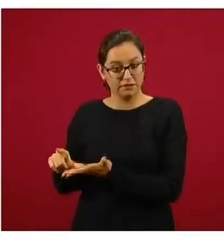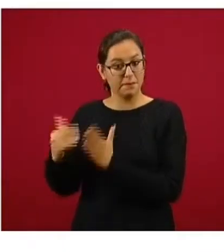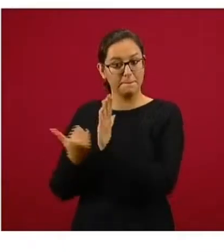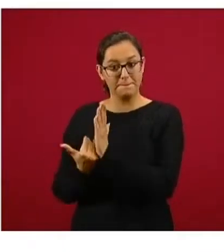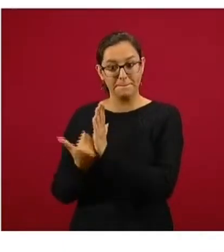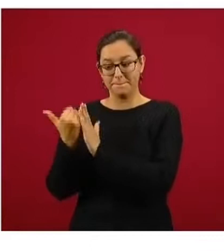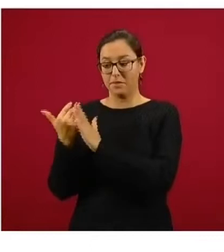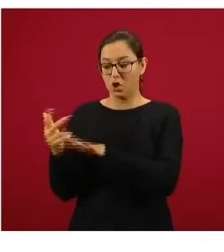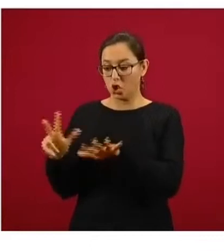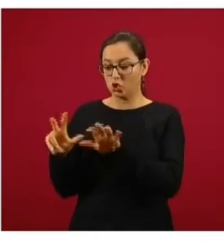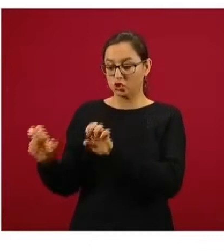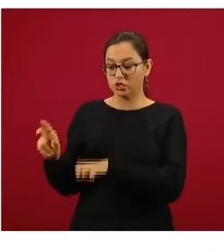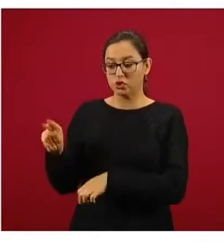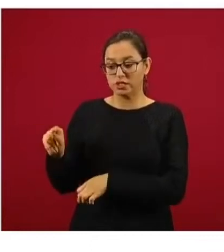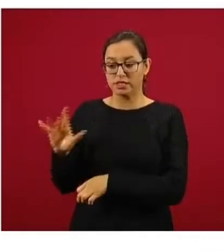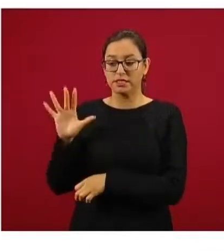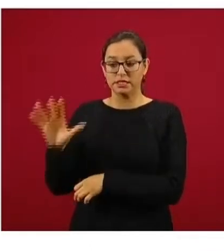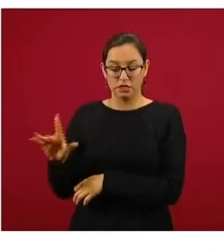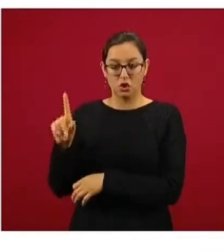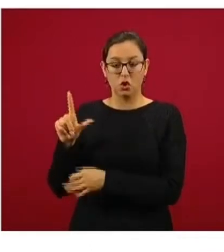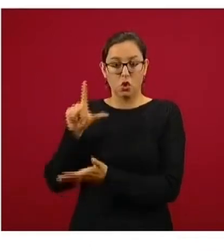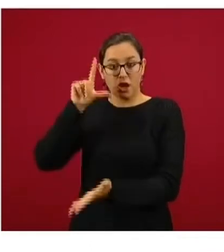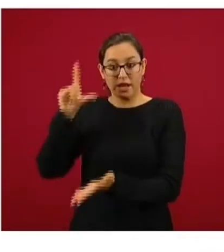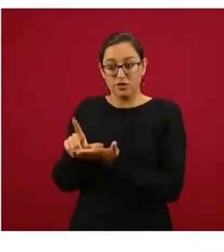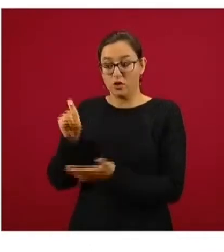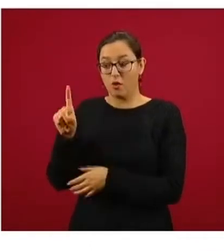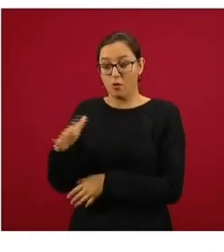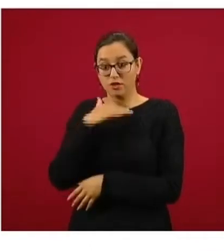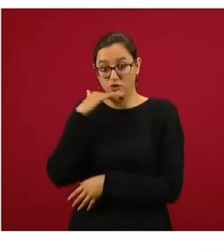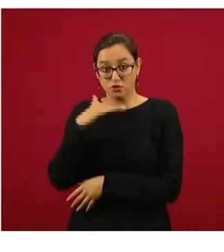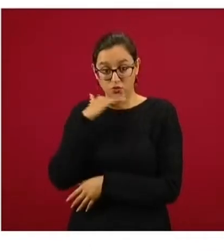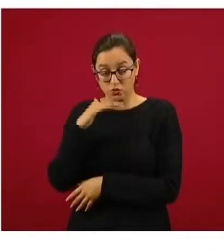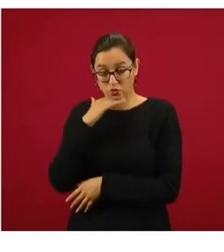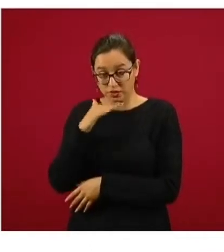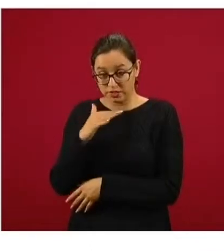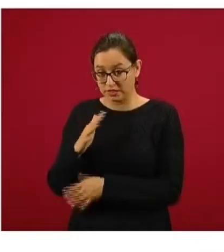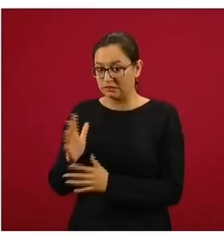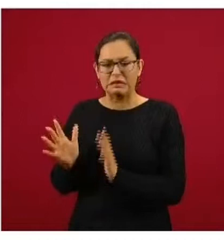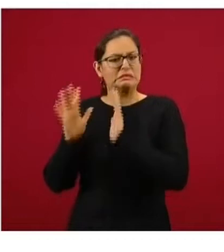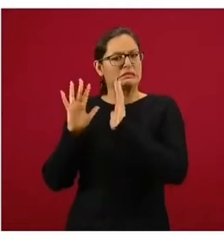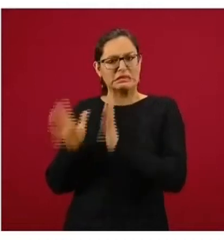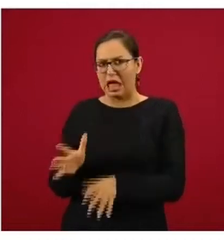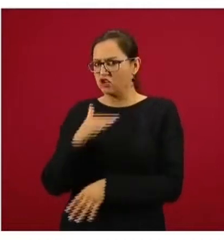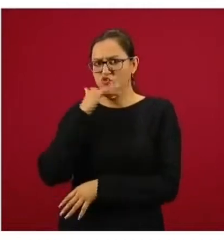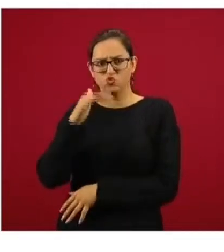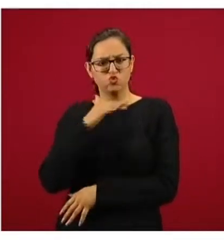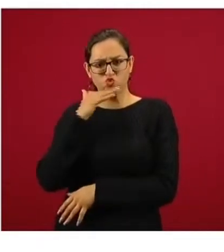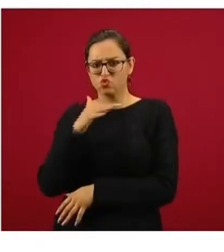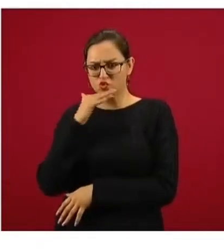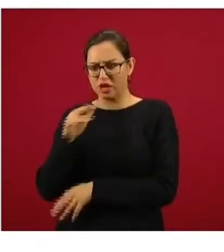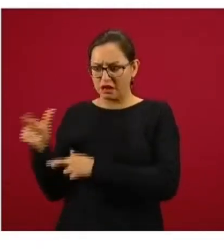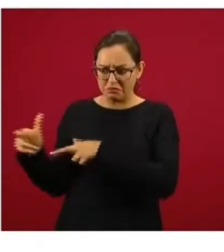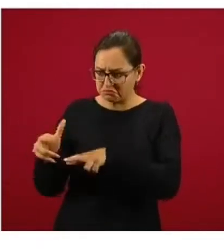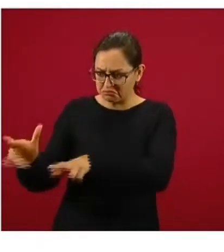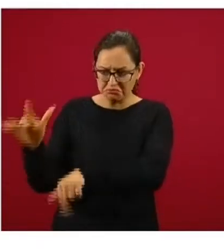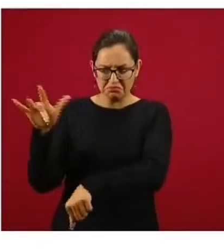sube a 885 litros. Entonces, esta agua que ya está usada y sin agarrar agua del